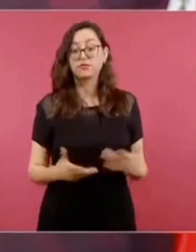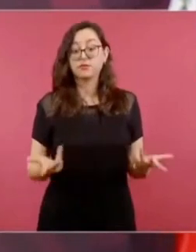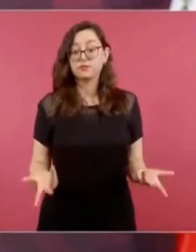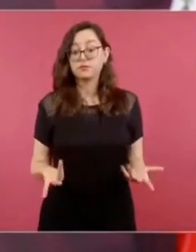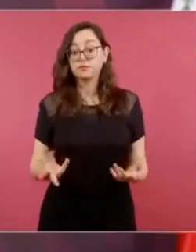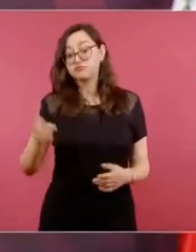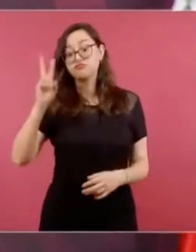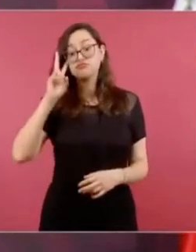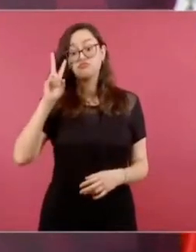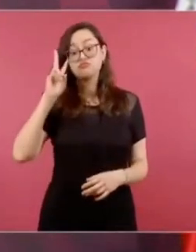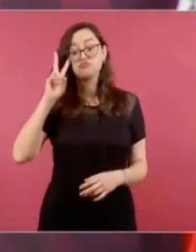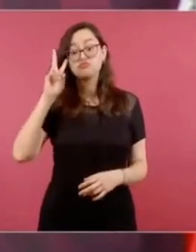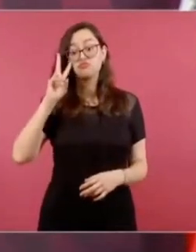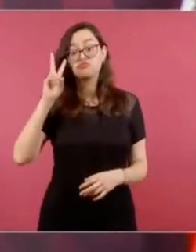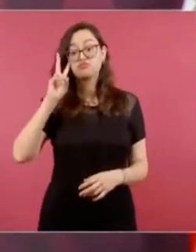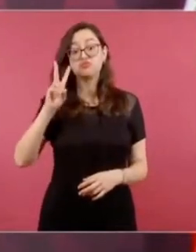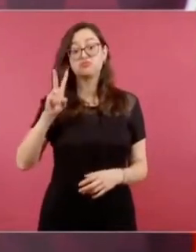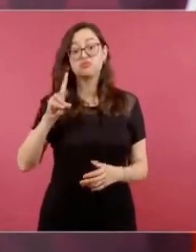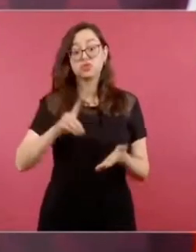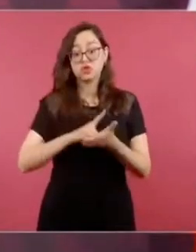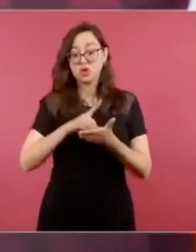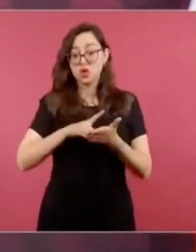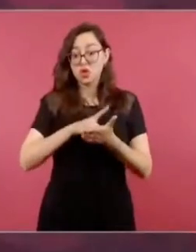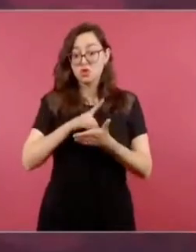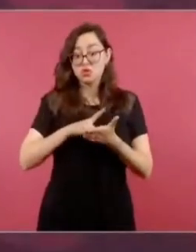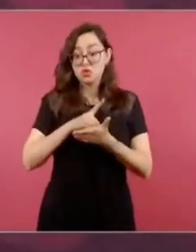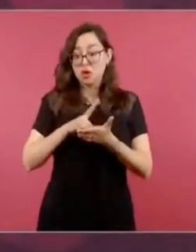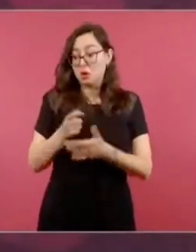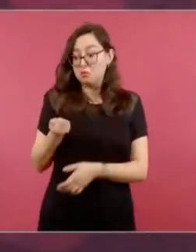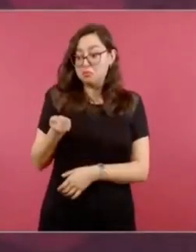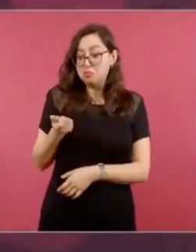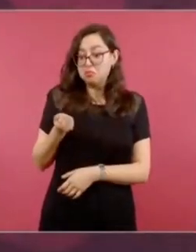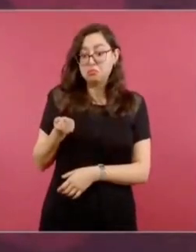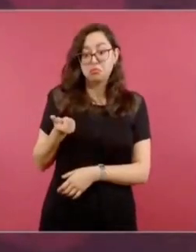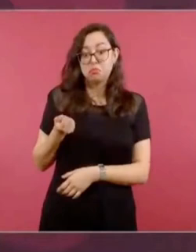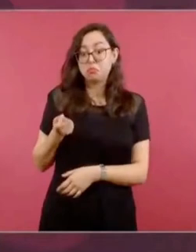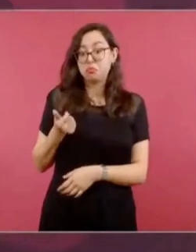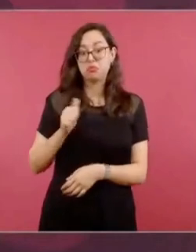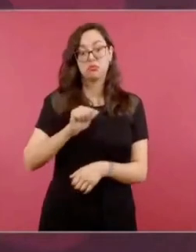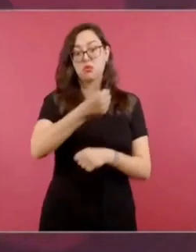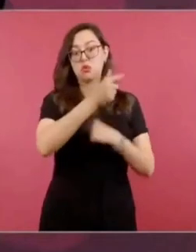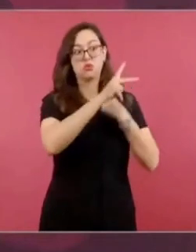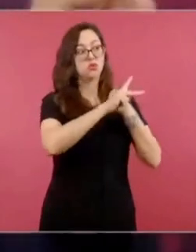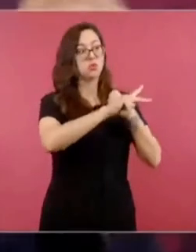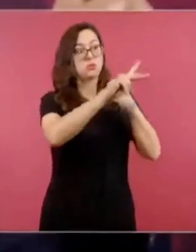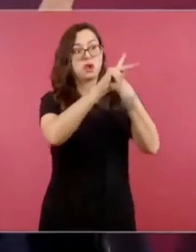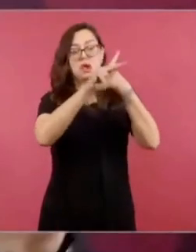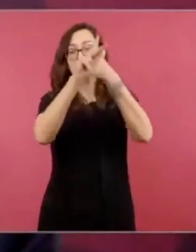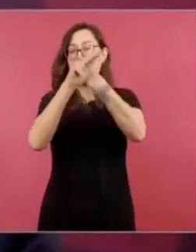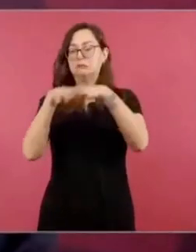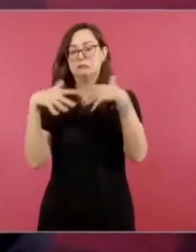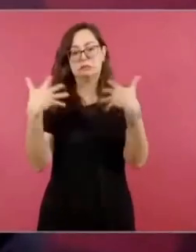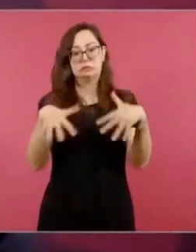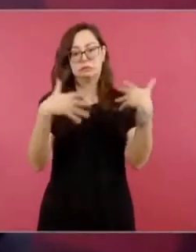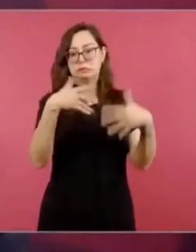las drogas en México, que hay en otras partes, no se le debe al gobierno,